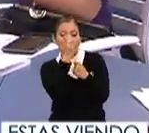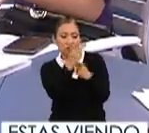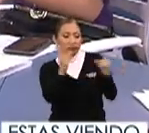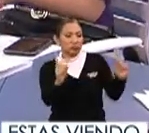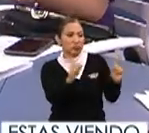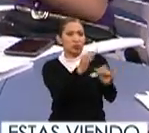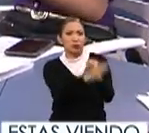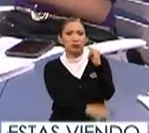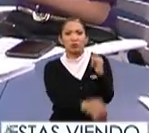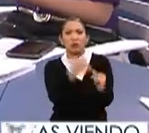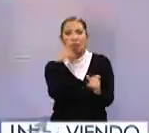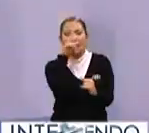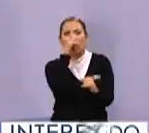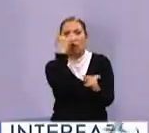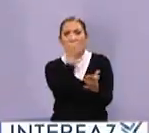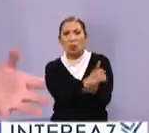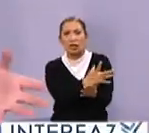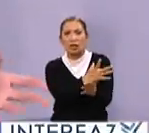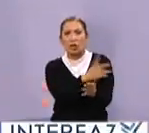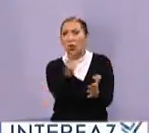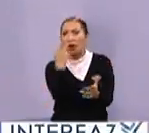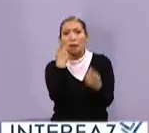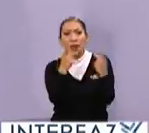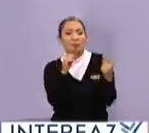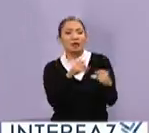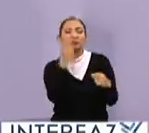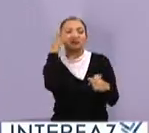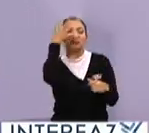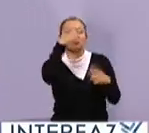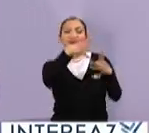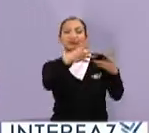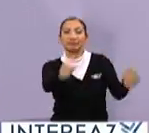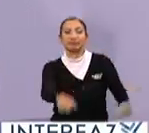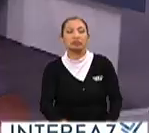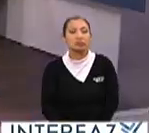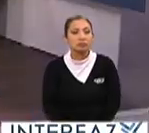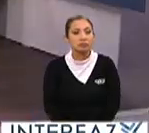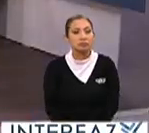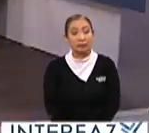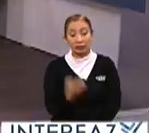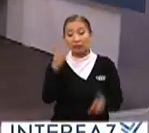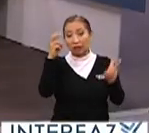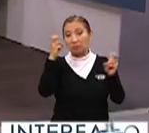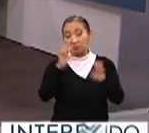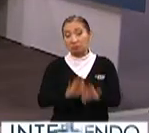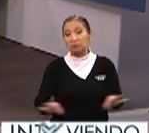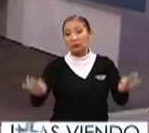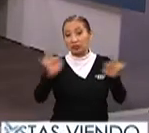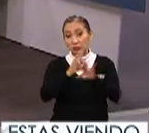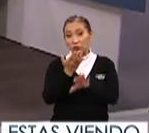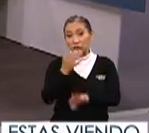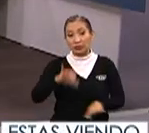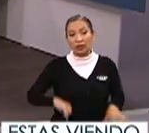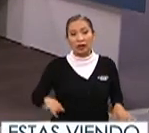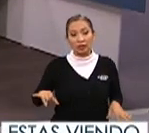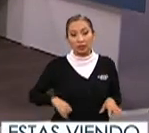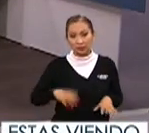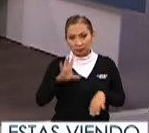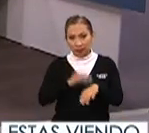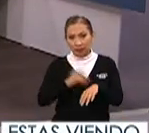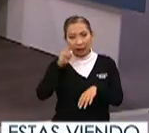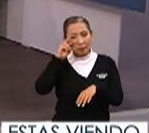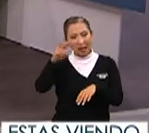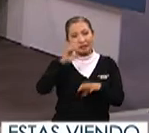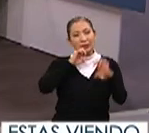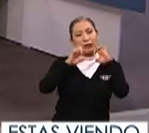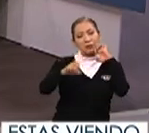dos hablantes últimos de una lengua pero que no se hablen entre sí, pues está condenada a morir esta lengua. Pues una temática muy importante, muy interesante, Gabino. Vamos